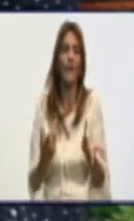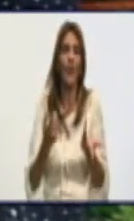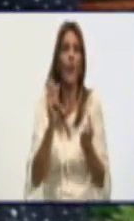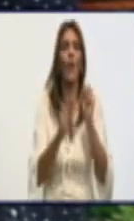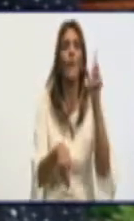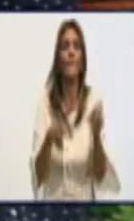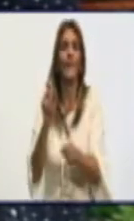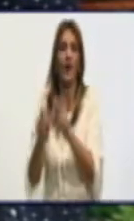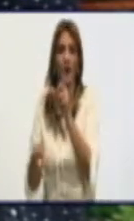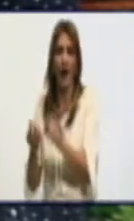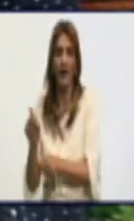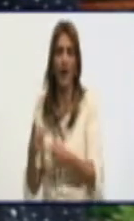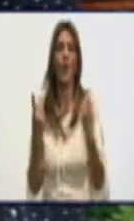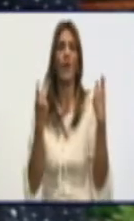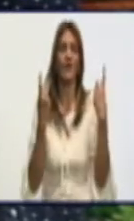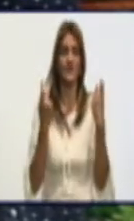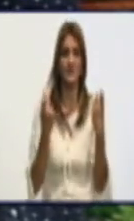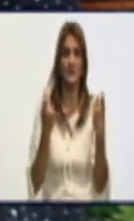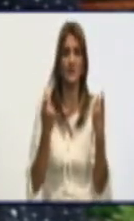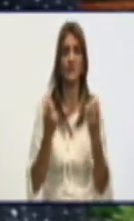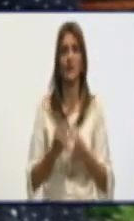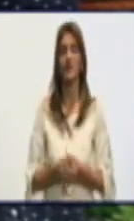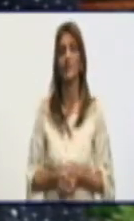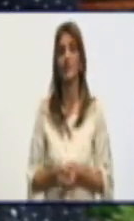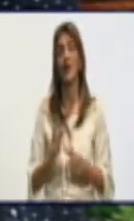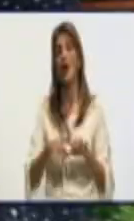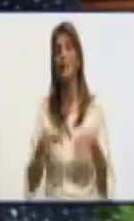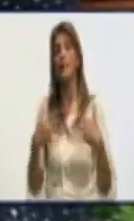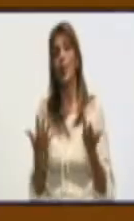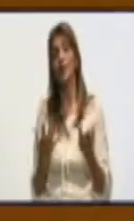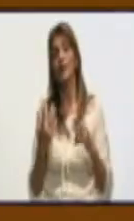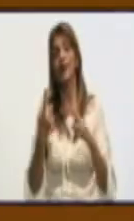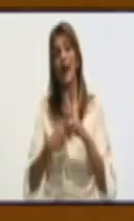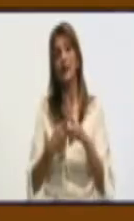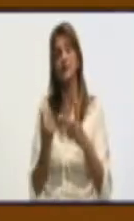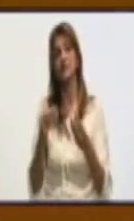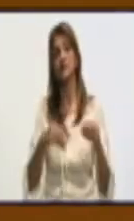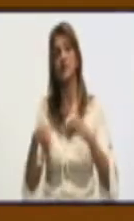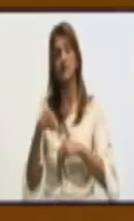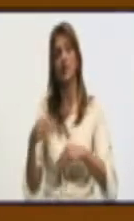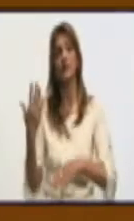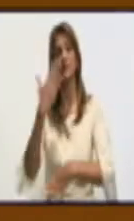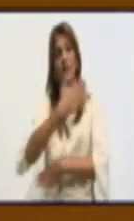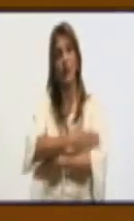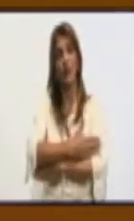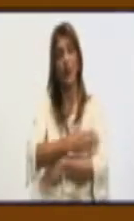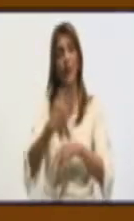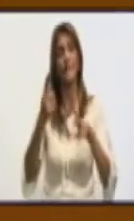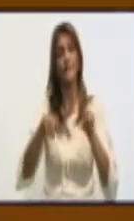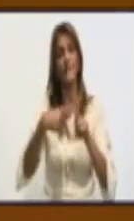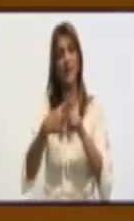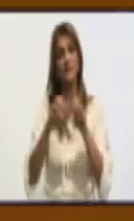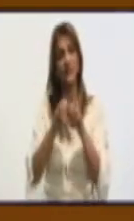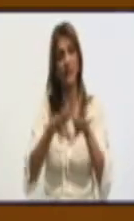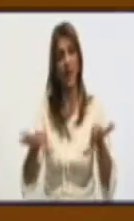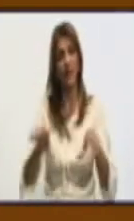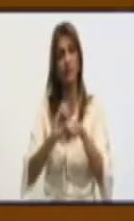necesitas, porque sencillamente él también tiene las afectaciones del propio bloqueo, generada por la pandemia, que tiene un impacto mundial.